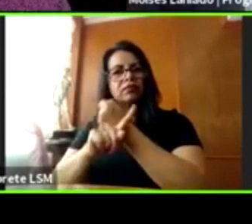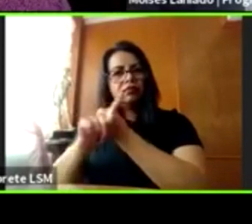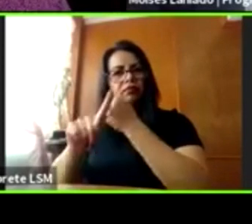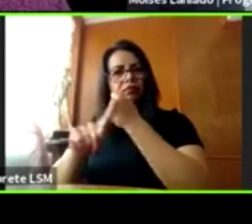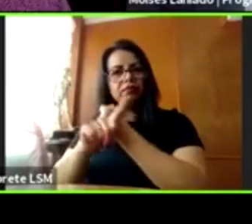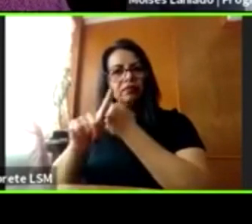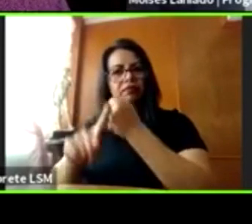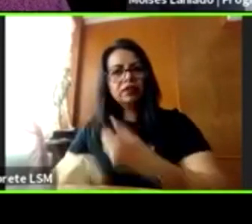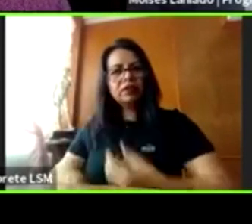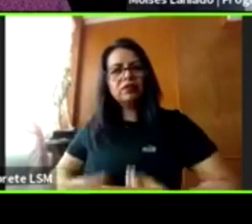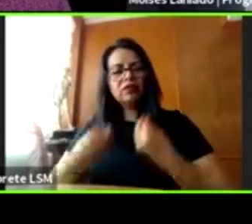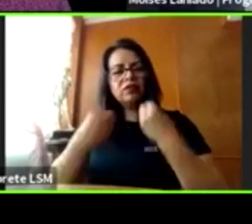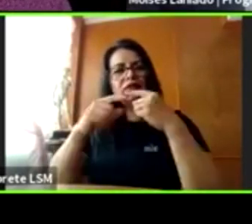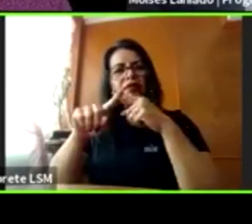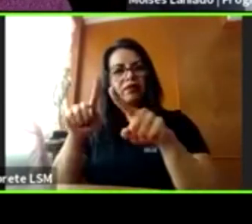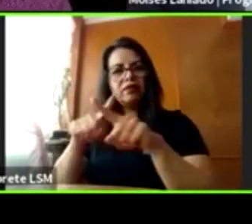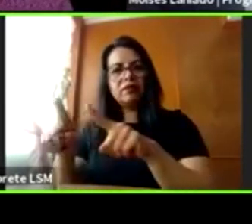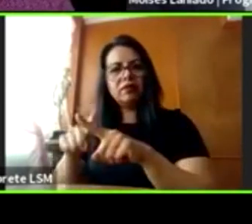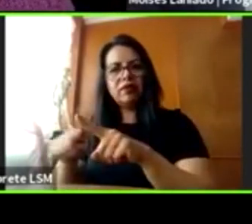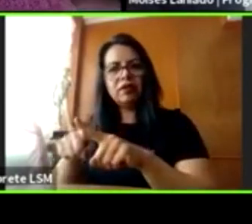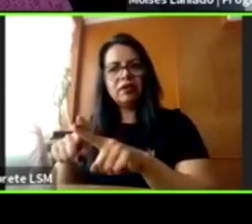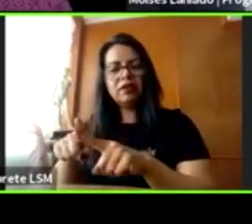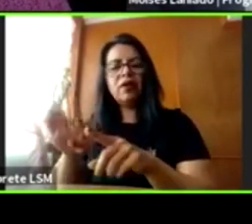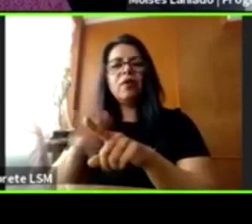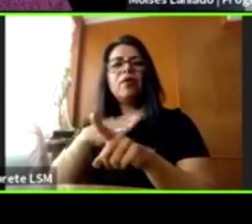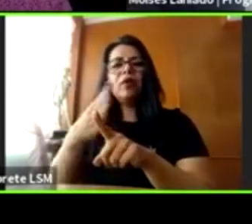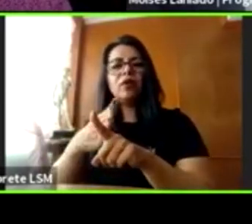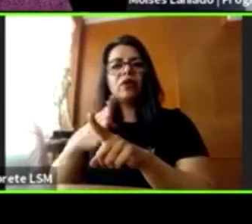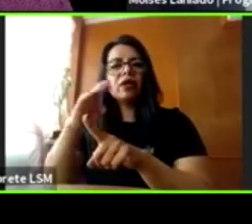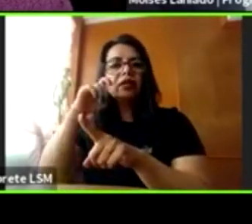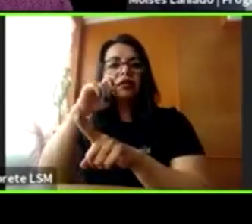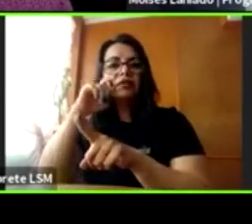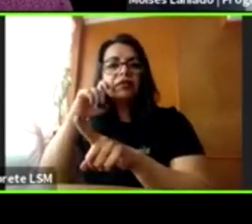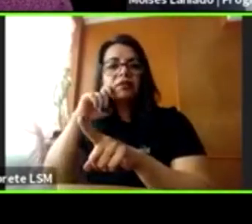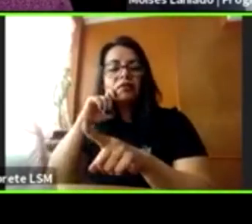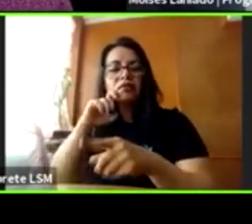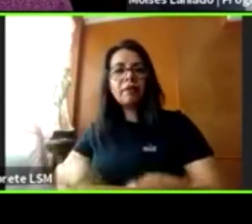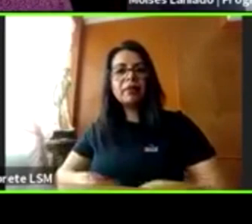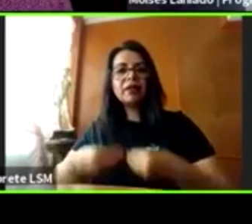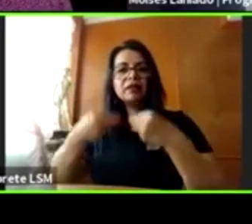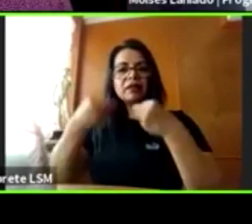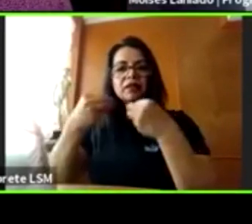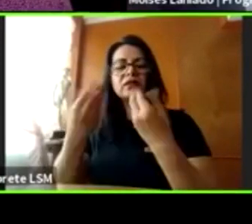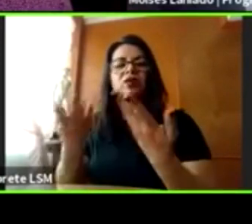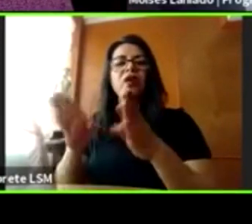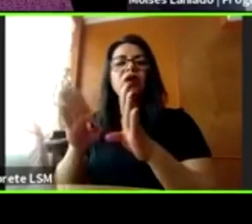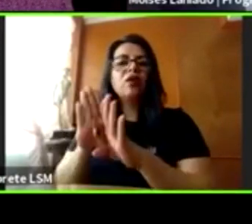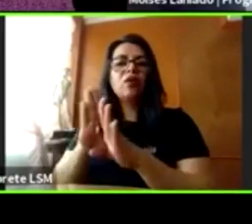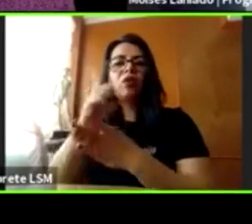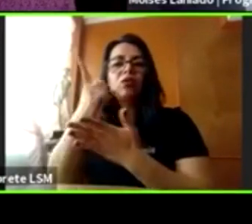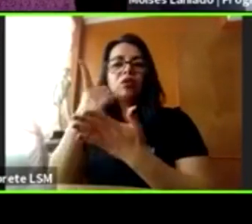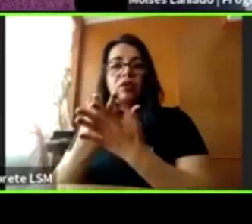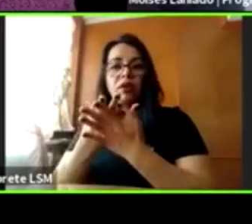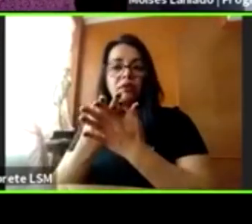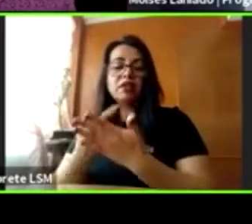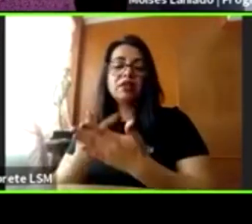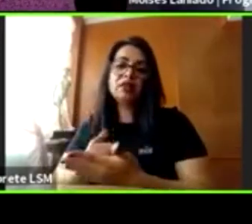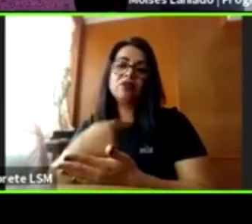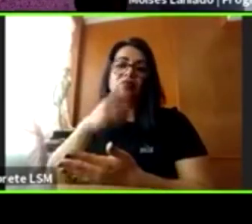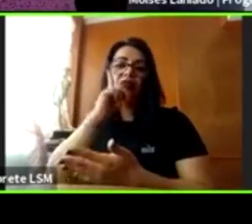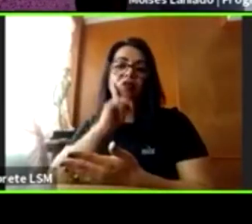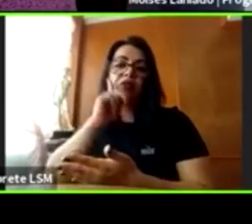solamente tiene que ver con nuestra dimensión erótica, sino con nuestra vida en general. ¿Qué síntomas son los que podemos ver? Hay trastornos de